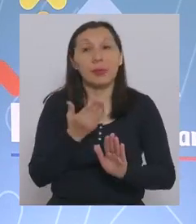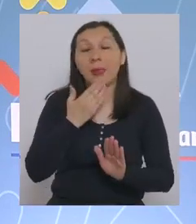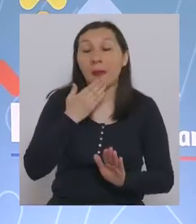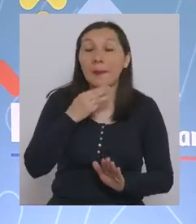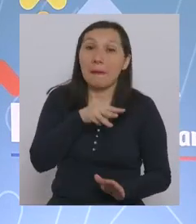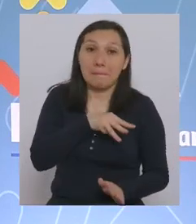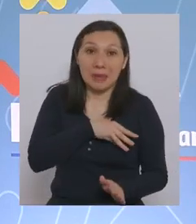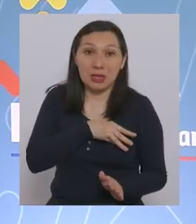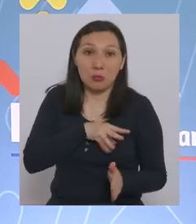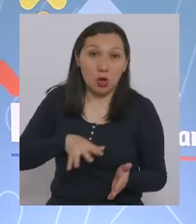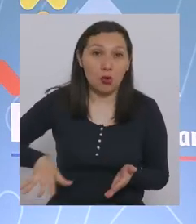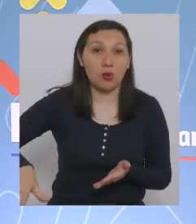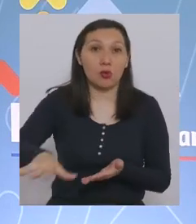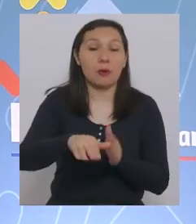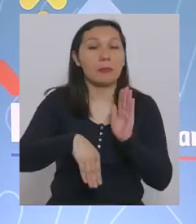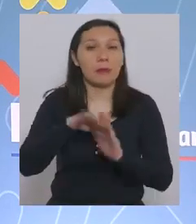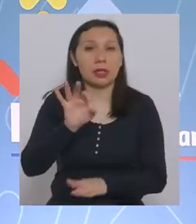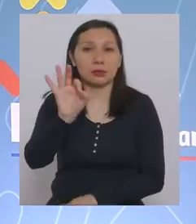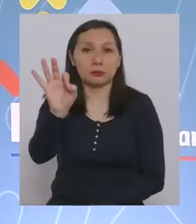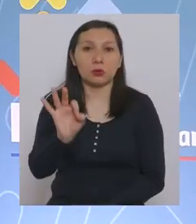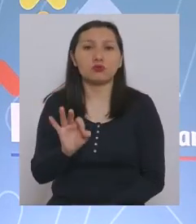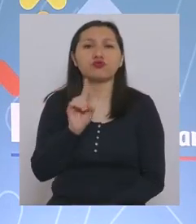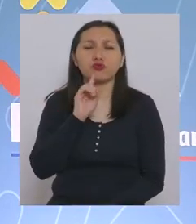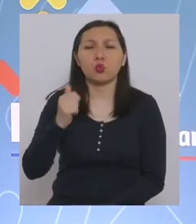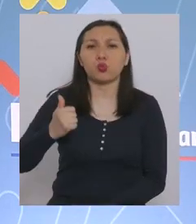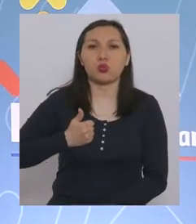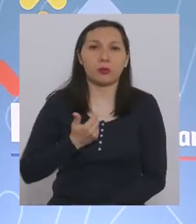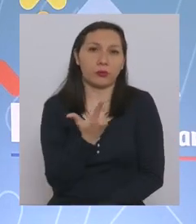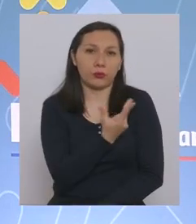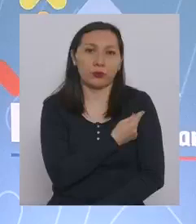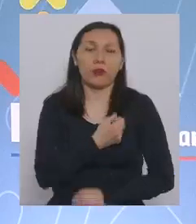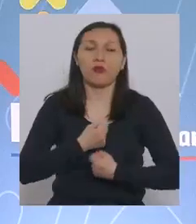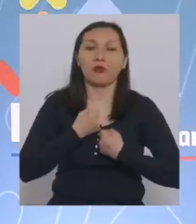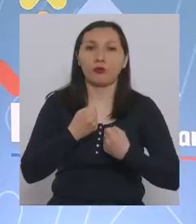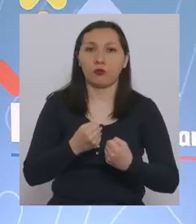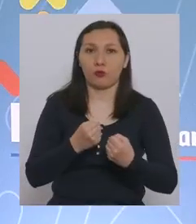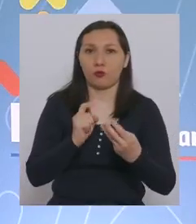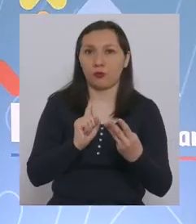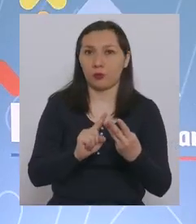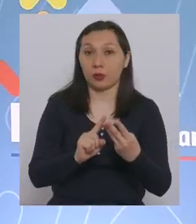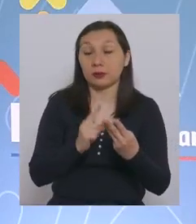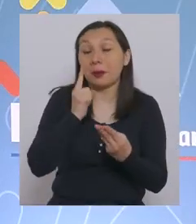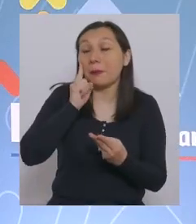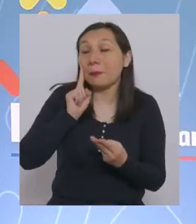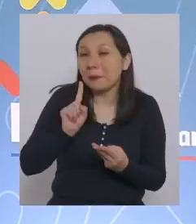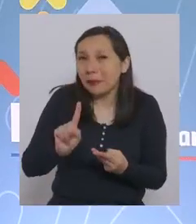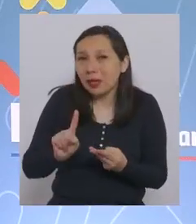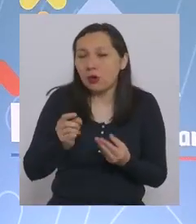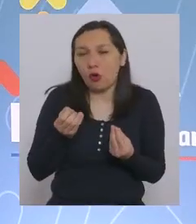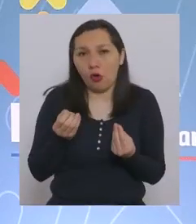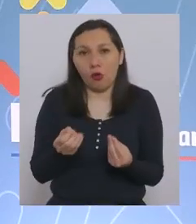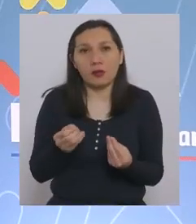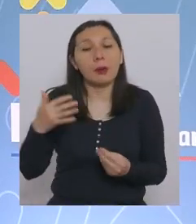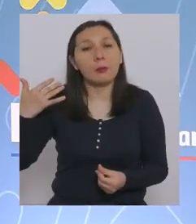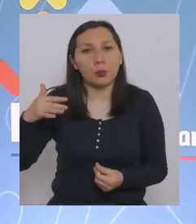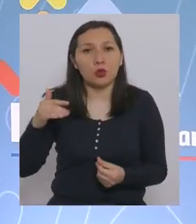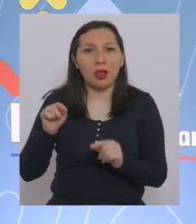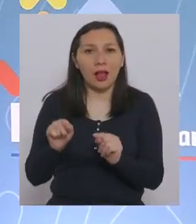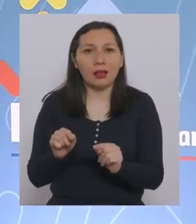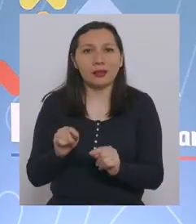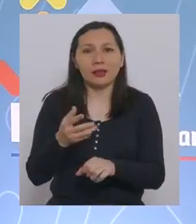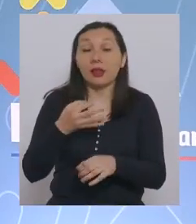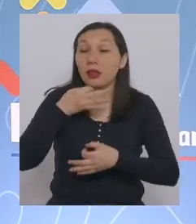metropolitana es la que tiene mayor porcentaje de vacunación de dosis de refuerzo. Sin embargo, obviamente es muy importante